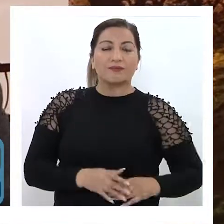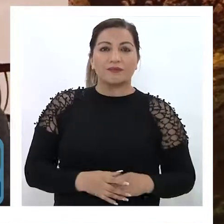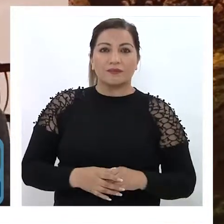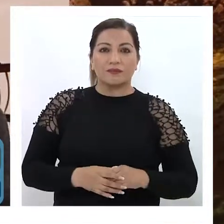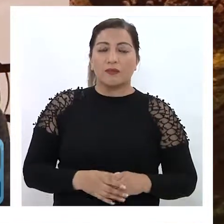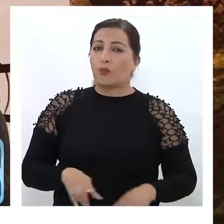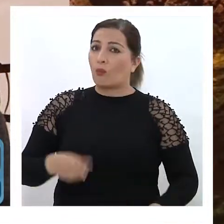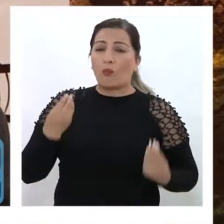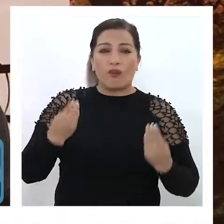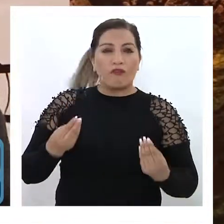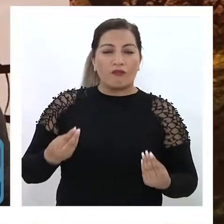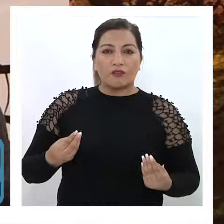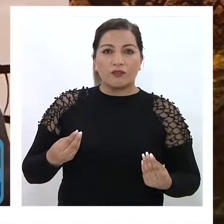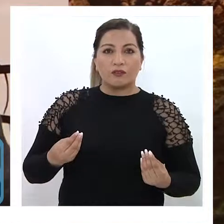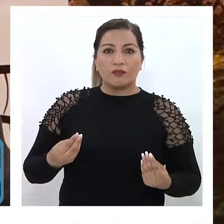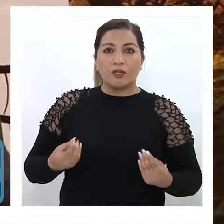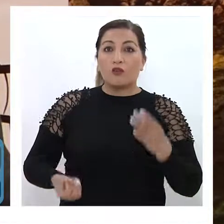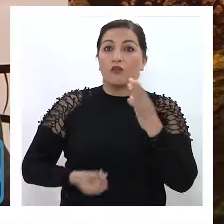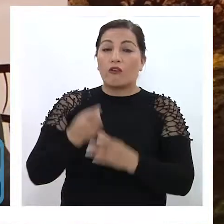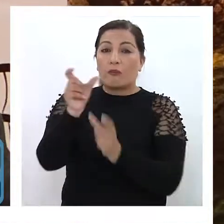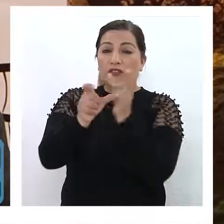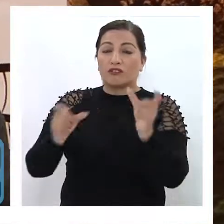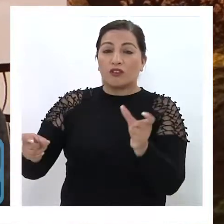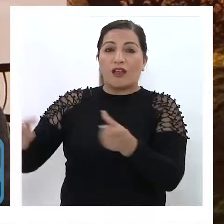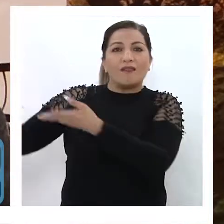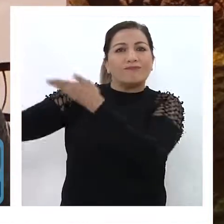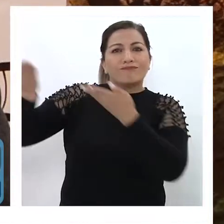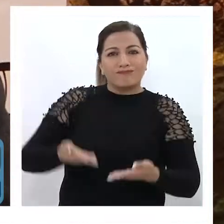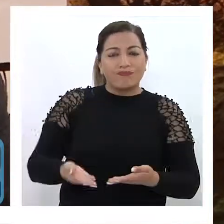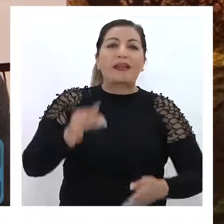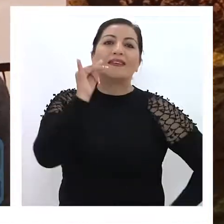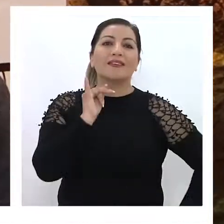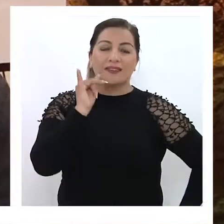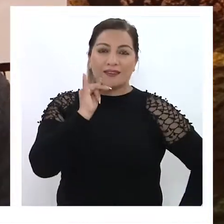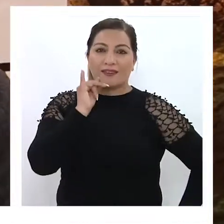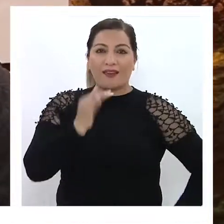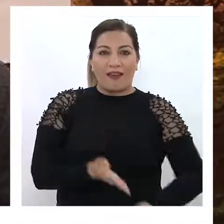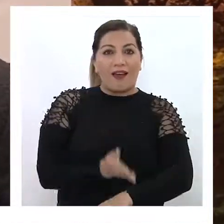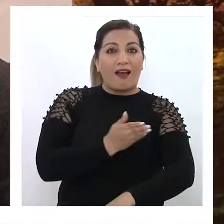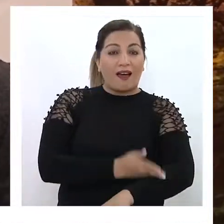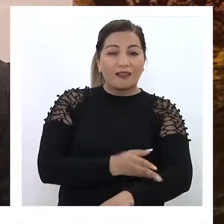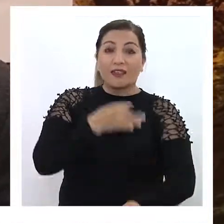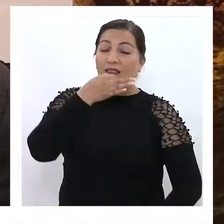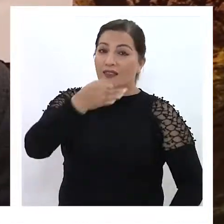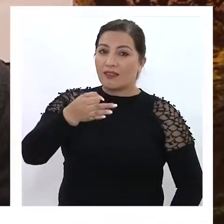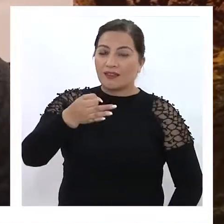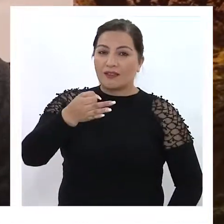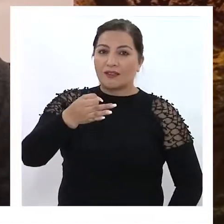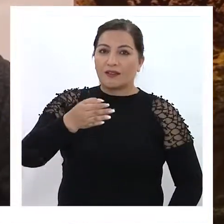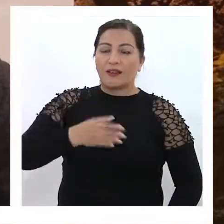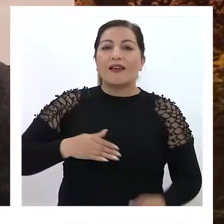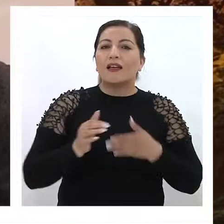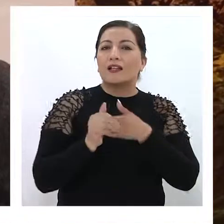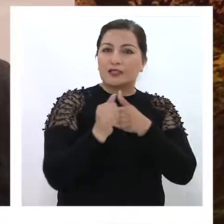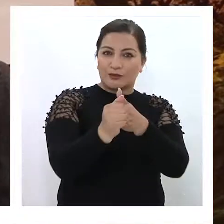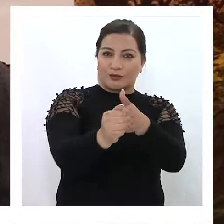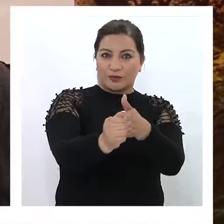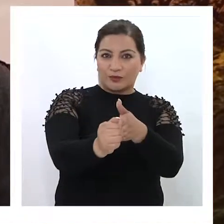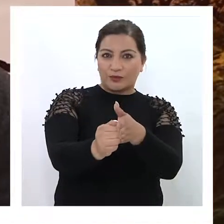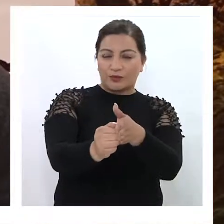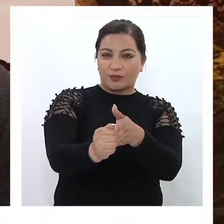bueno, nos sirve mucho para atraer nuevos turistas a la ciudad de Iquique. Y como lo dije en mis palabras, bueno, el turismo